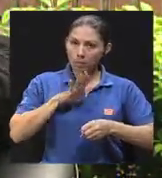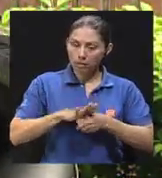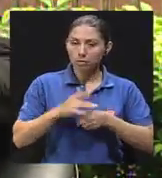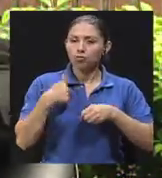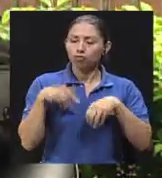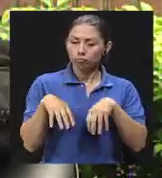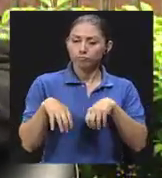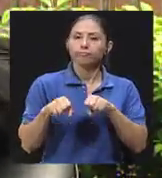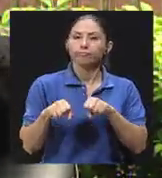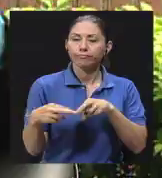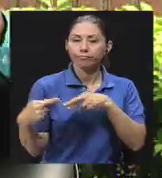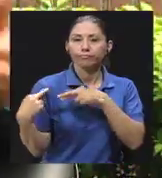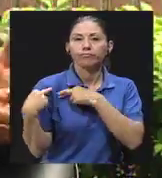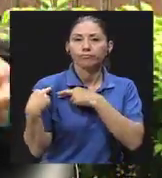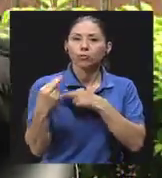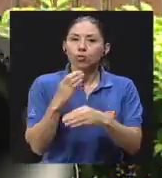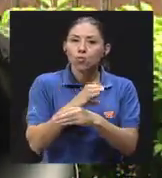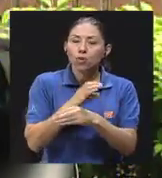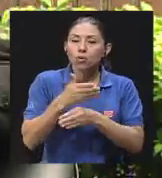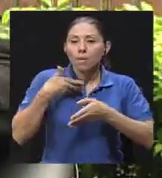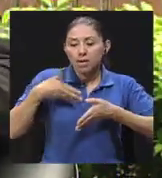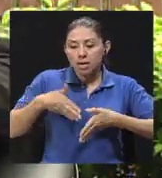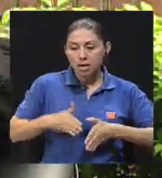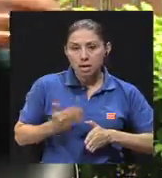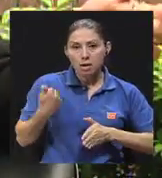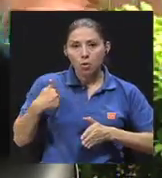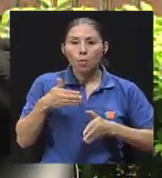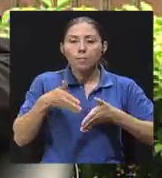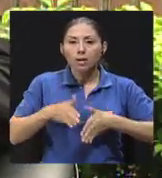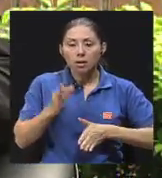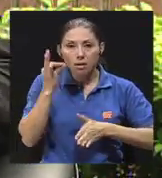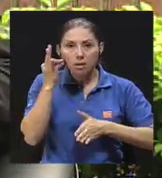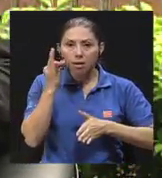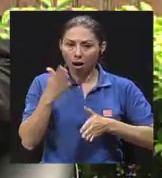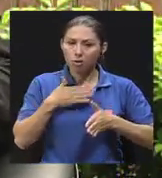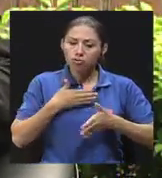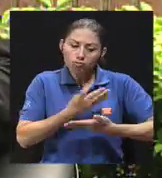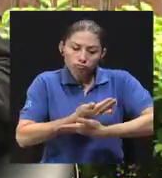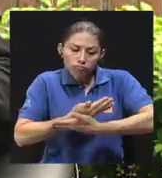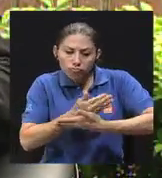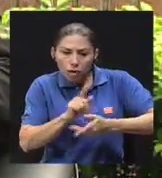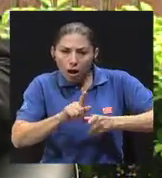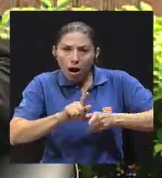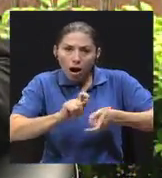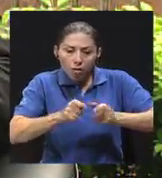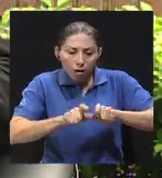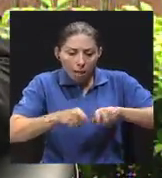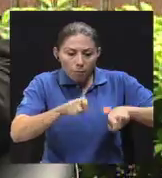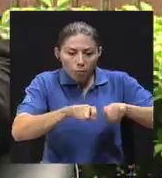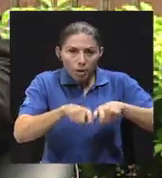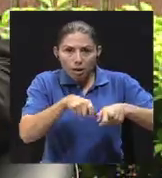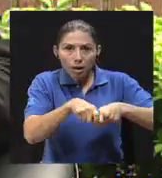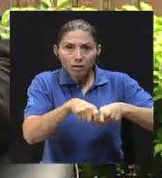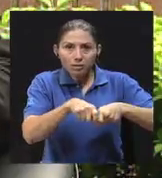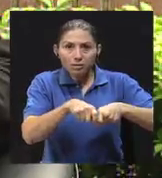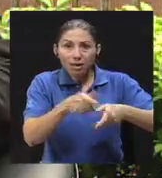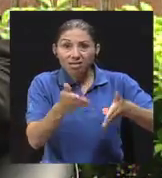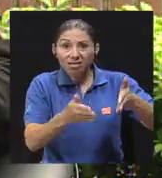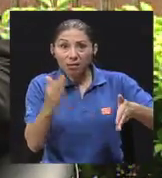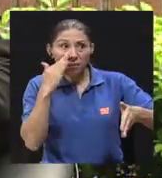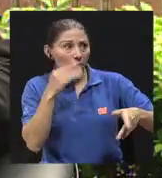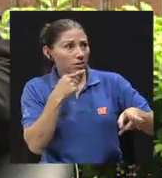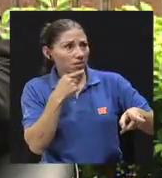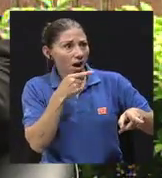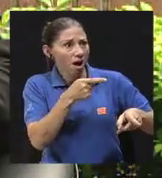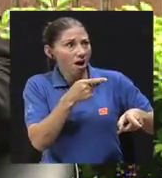mi hijo o de mi hija, le cambio pañales y todo eso, mi mamá puede acercarse y decir, ¿qué? Tu esposa no sirve para nada, que tienes